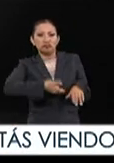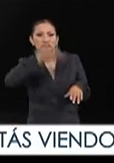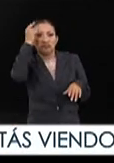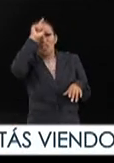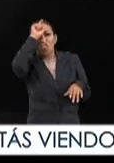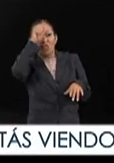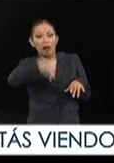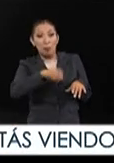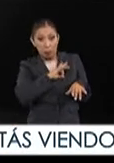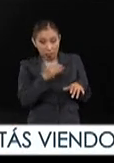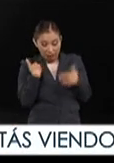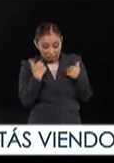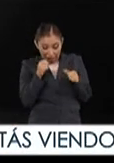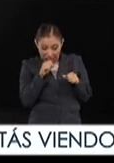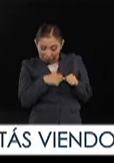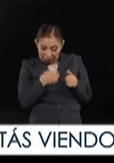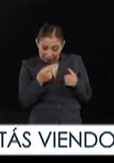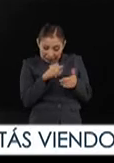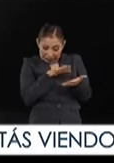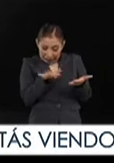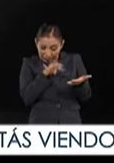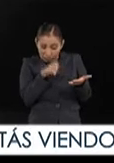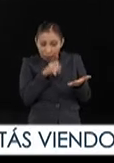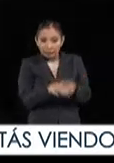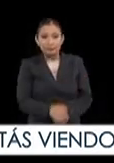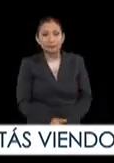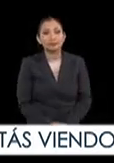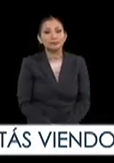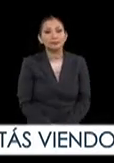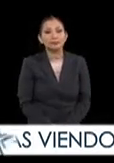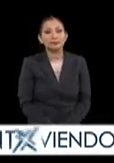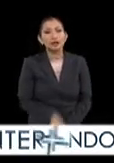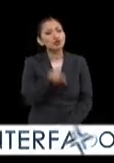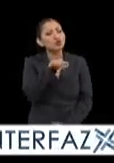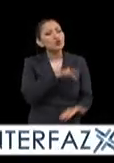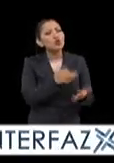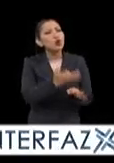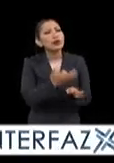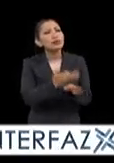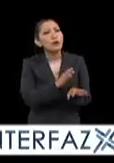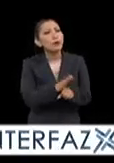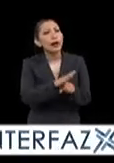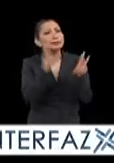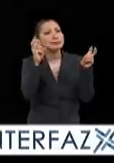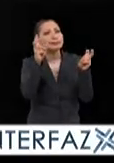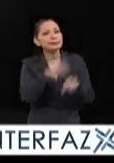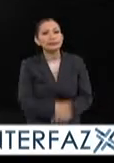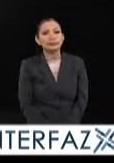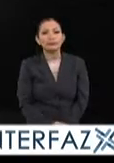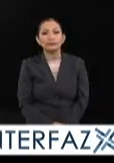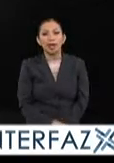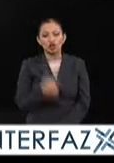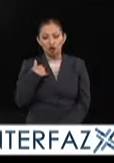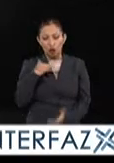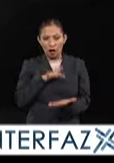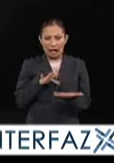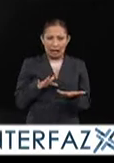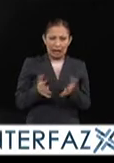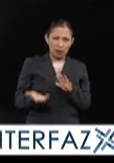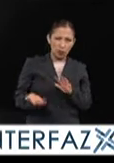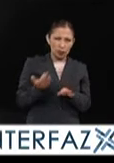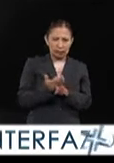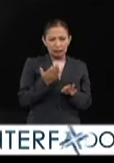la capacidad de abstracción en la lectura desarrollada. ¿Qué lees actualmente? Leo entre